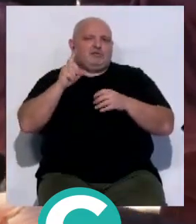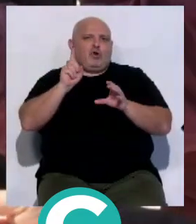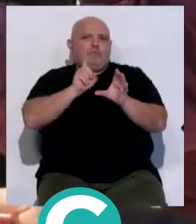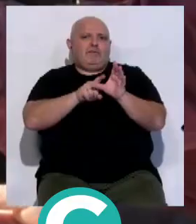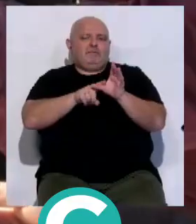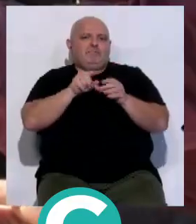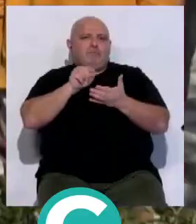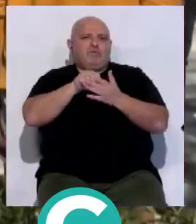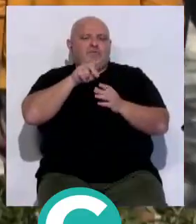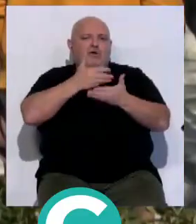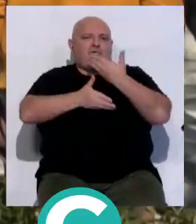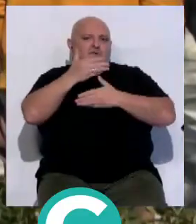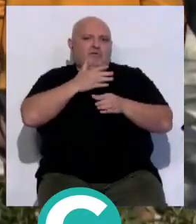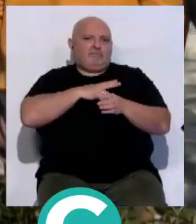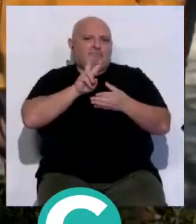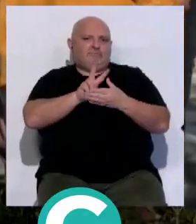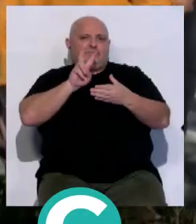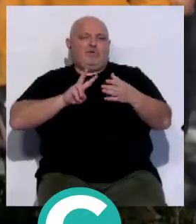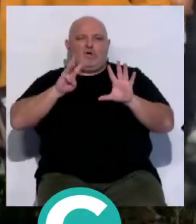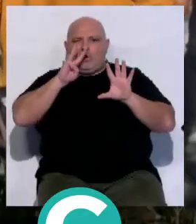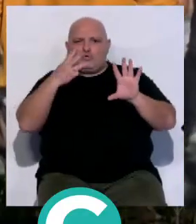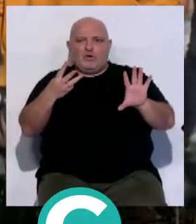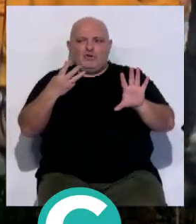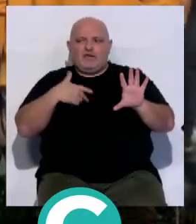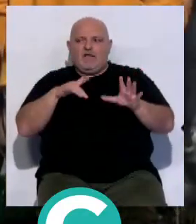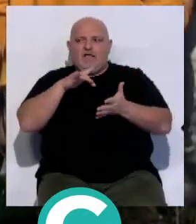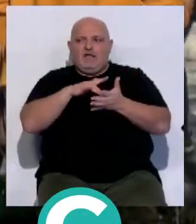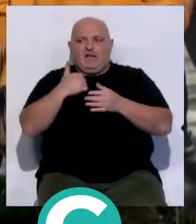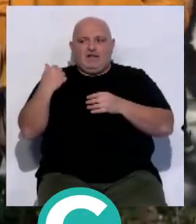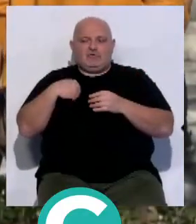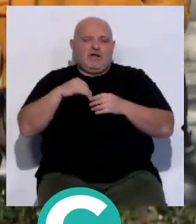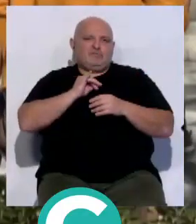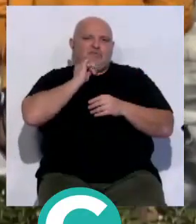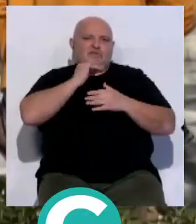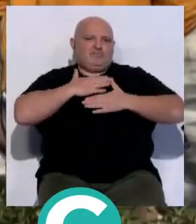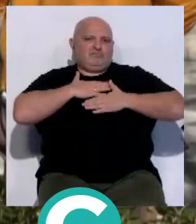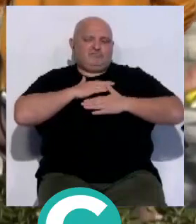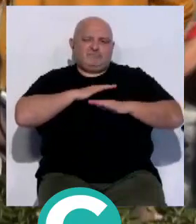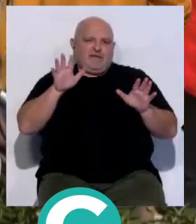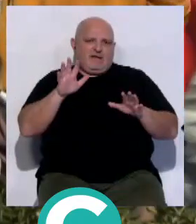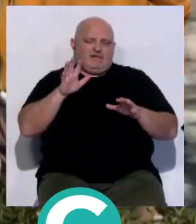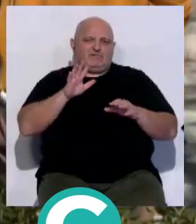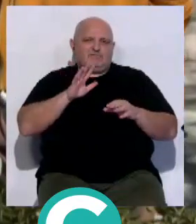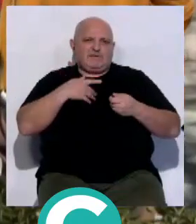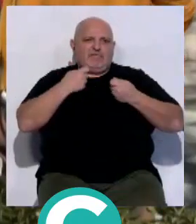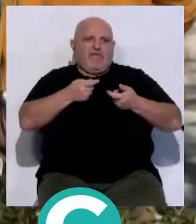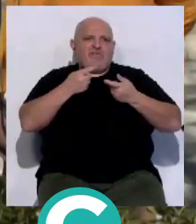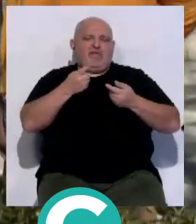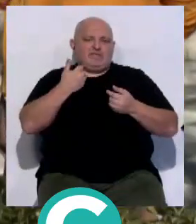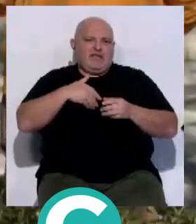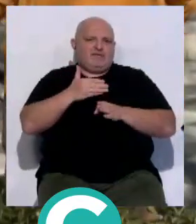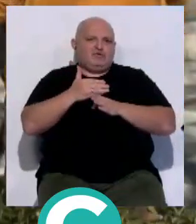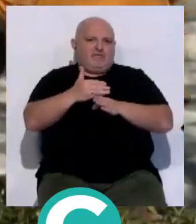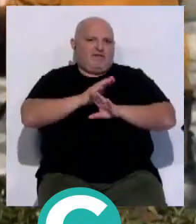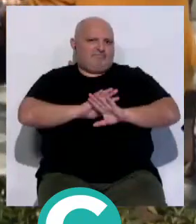y en todo lo que pueda colaborar. Entendemos que con ocho años, que con dos mandatos, es suficiente como para aportar nuestro grano de arena, nuestras